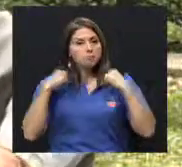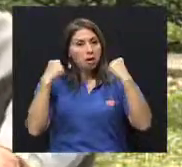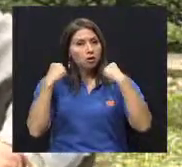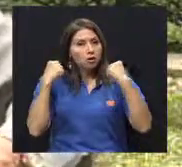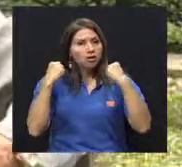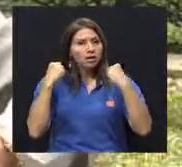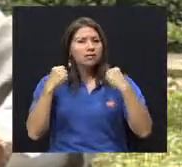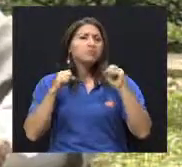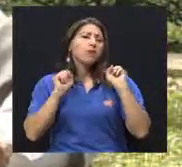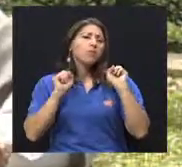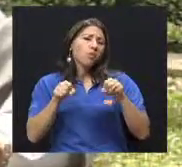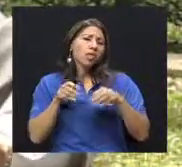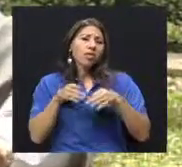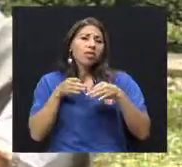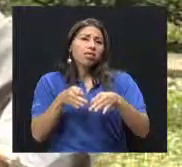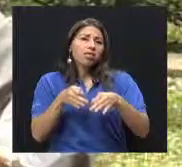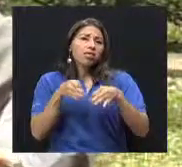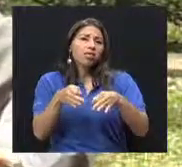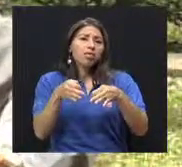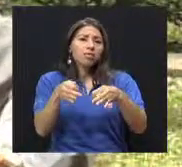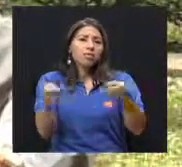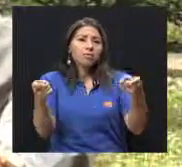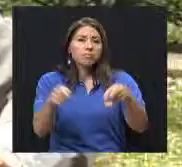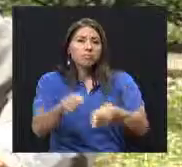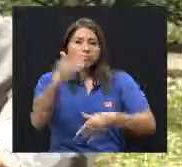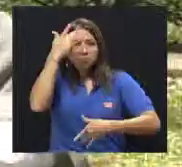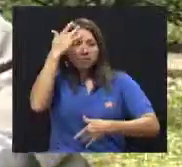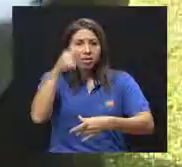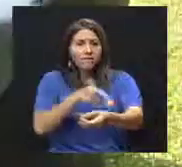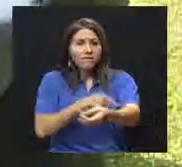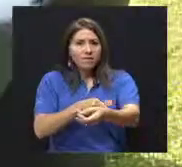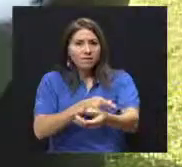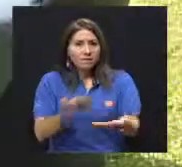y retardar las complicaciones de una posible diabetes también.